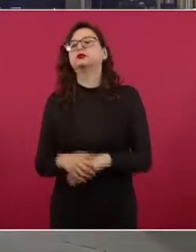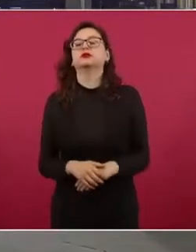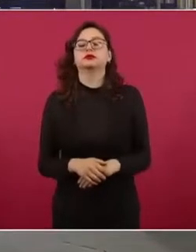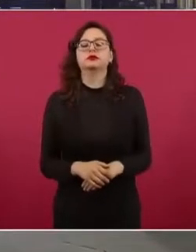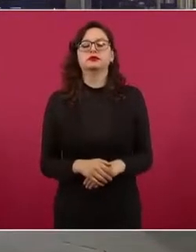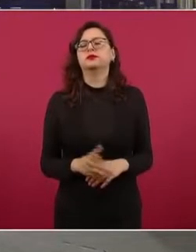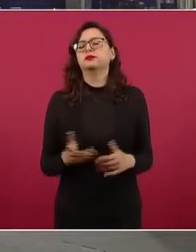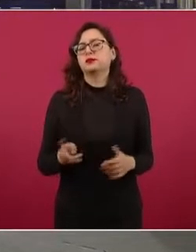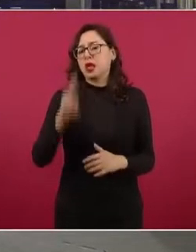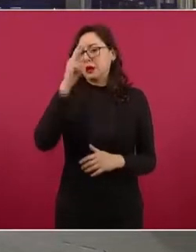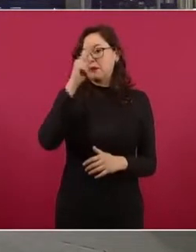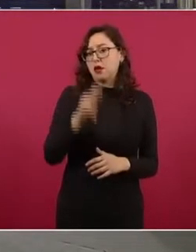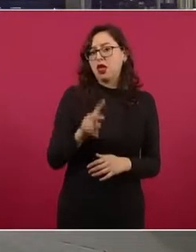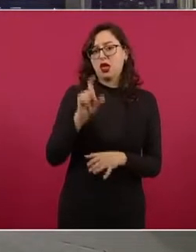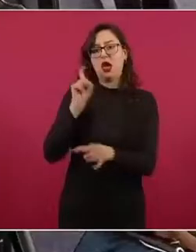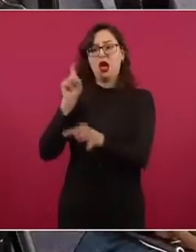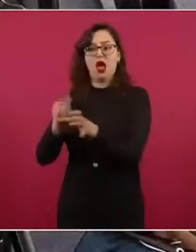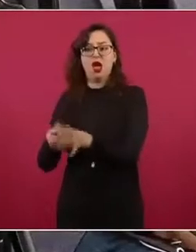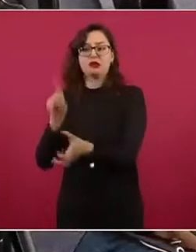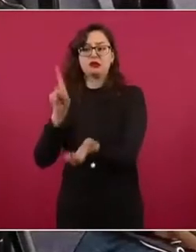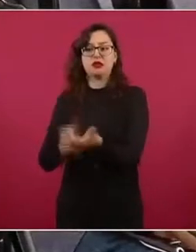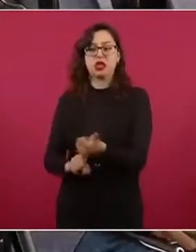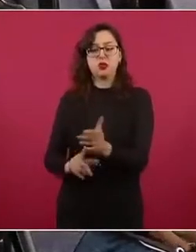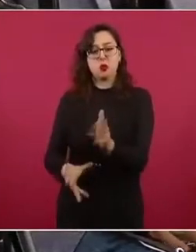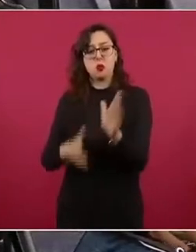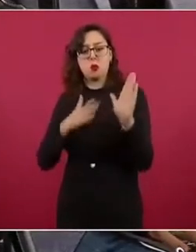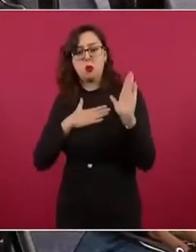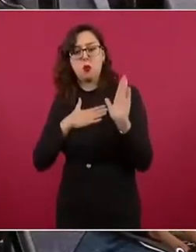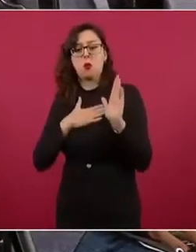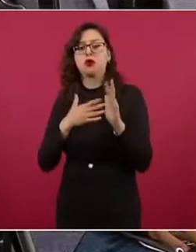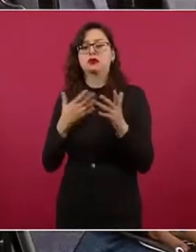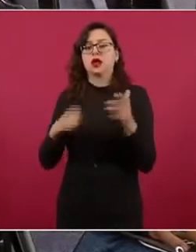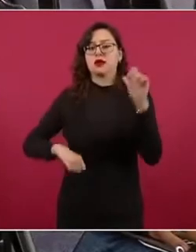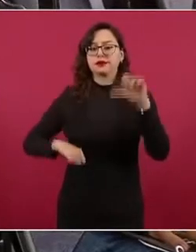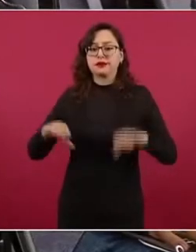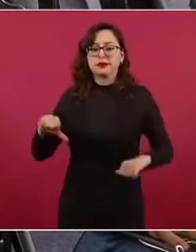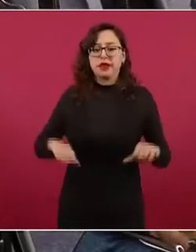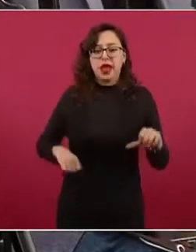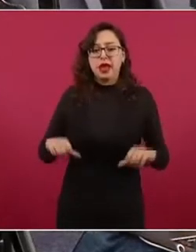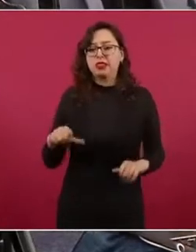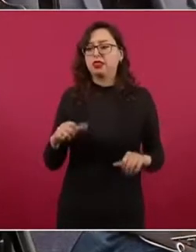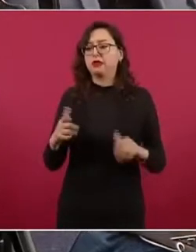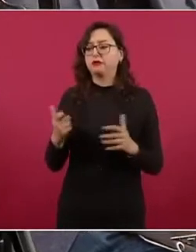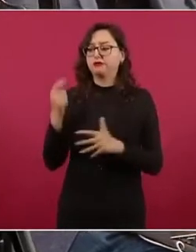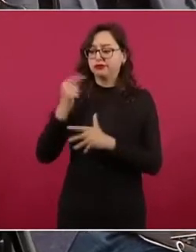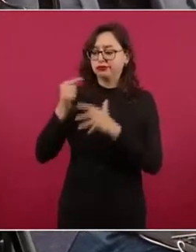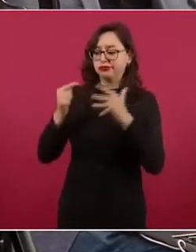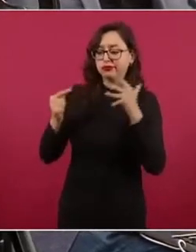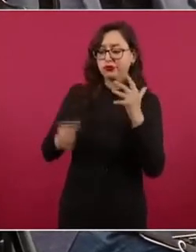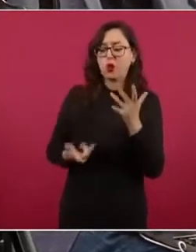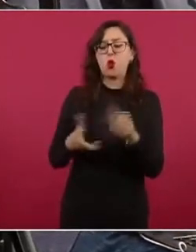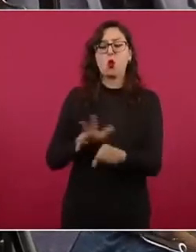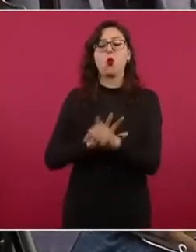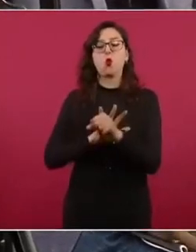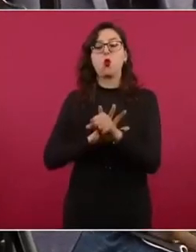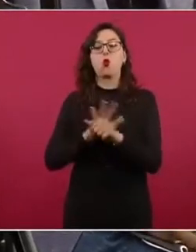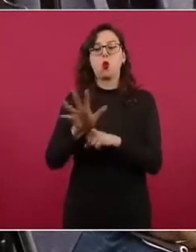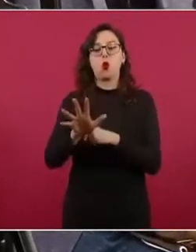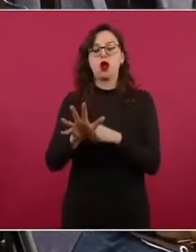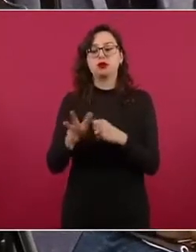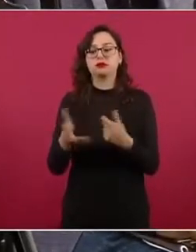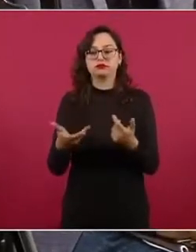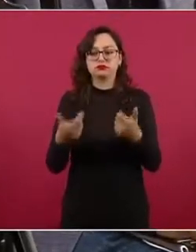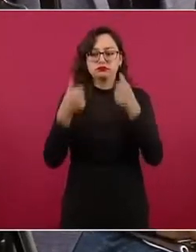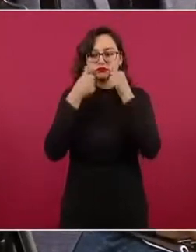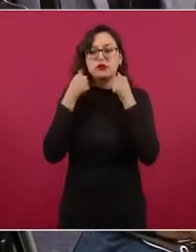alianzas se adhirió para poder dar respuesta inmediata a este tema